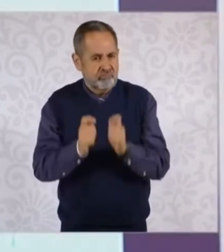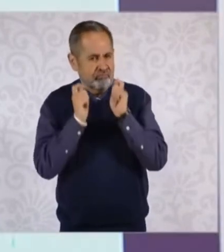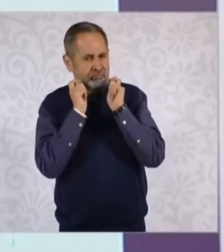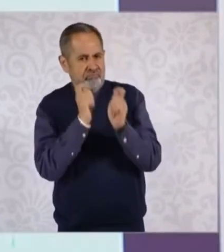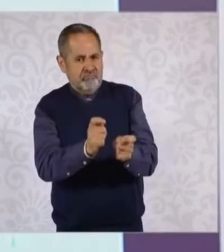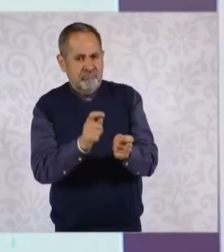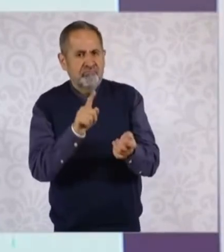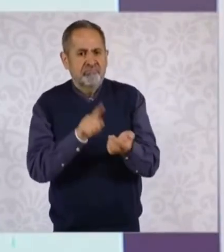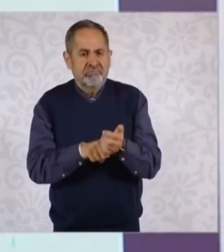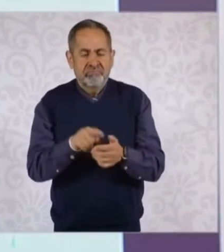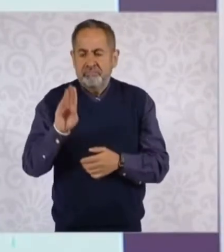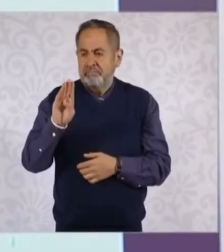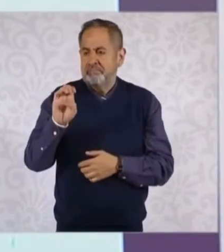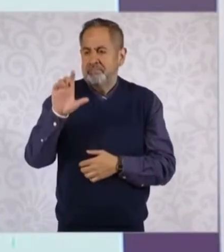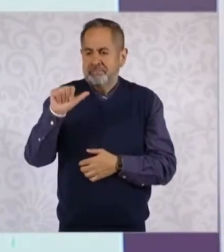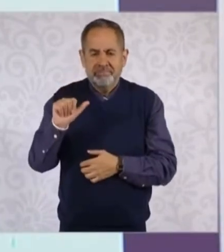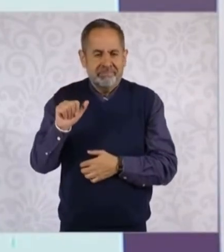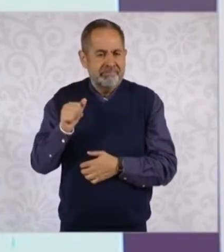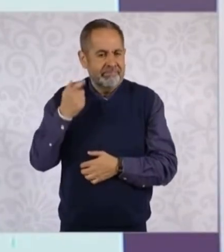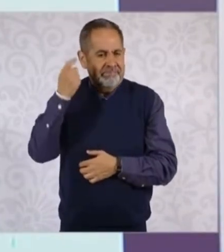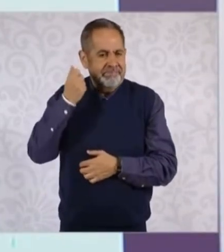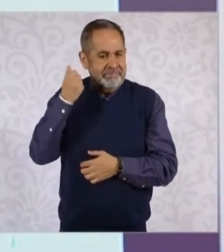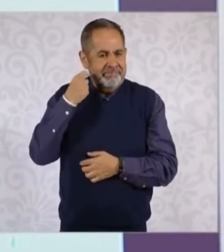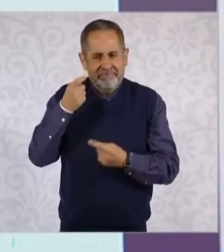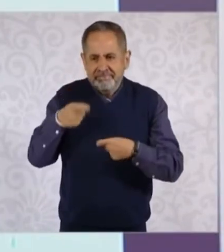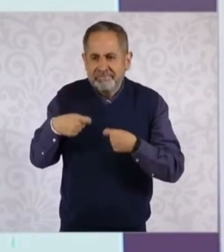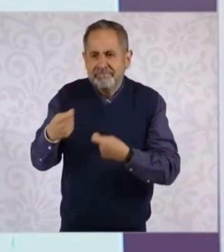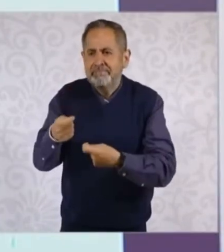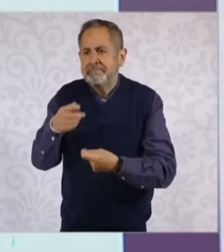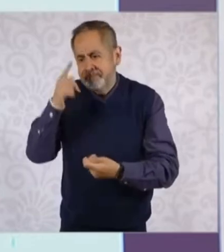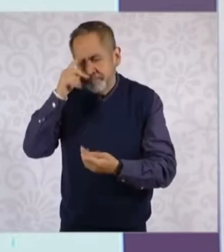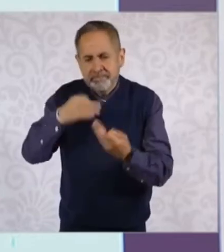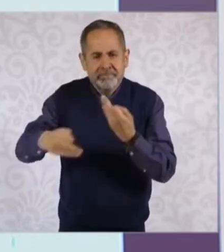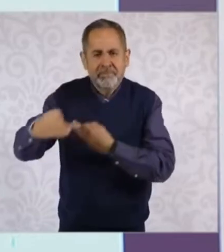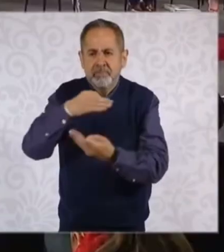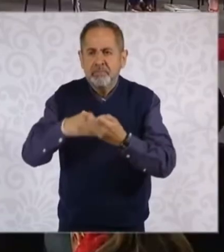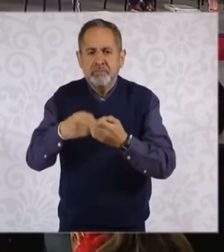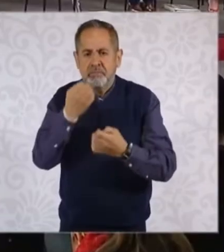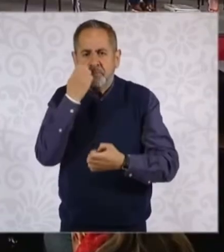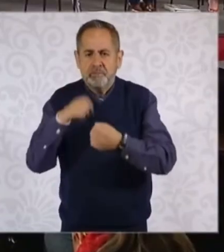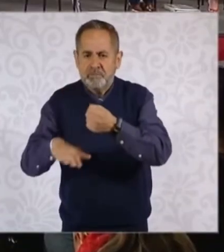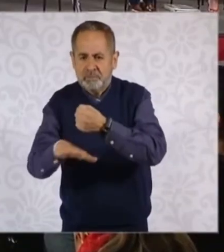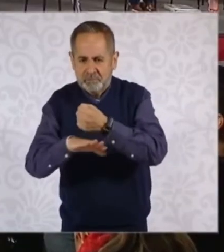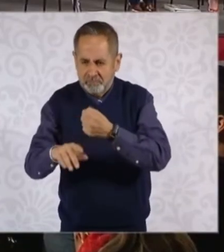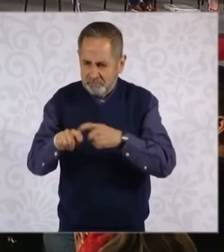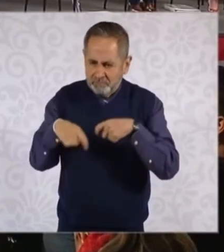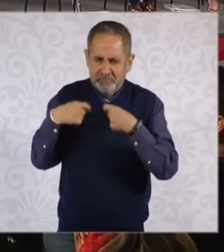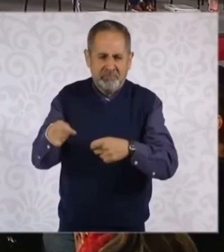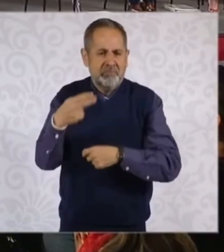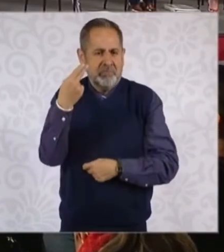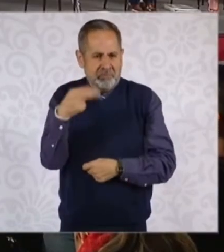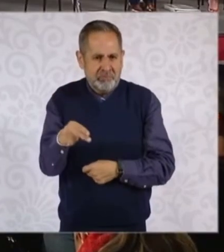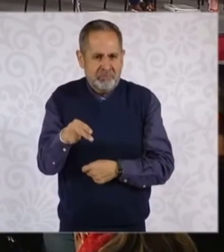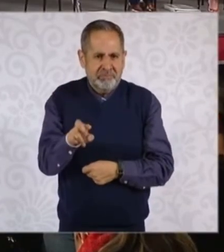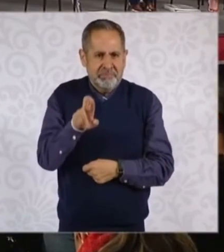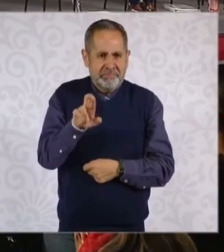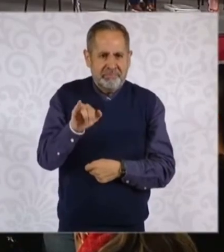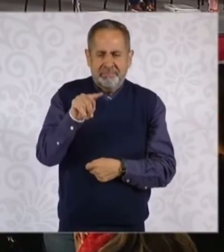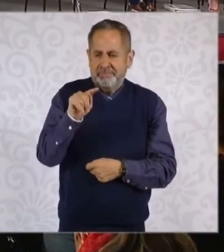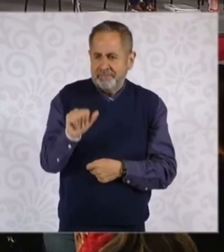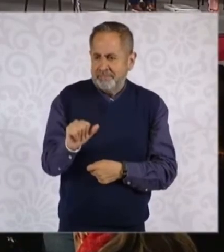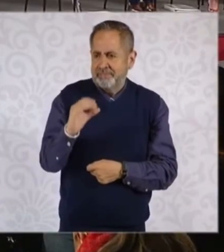a esta beca universal para estudiantes de básica. Es todo. Arrancamos